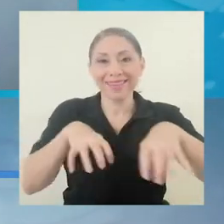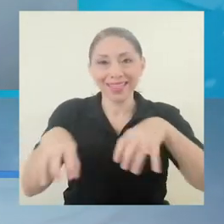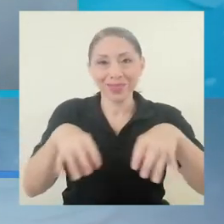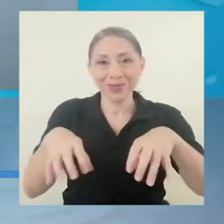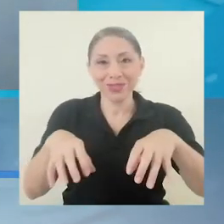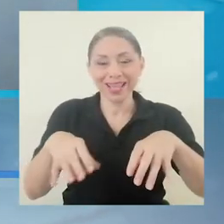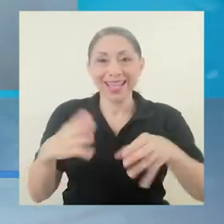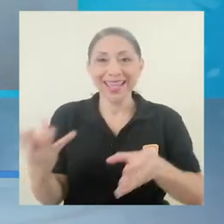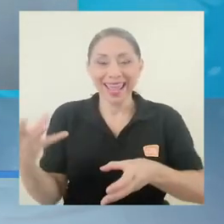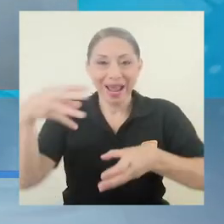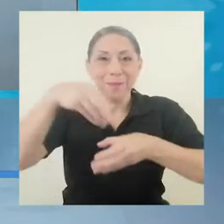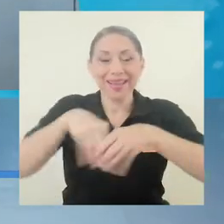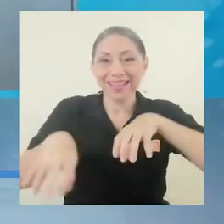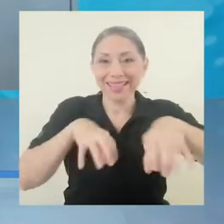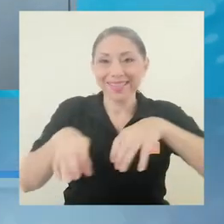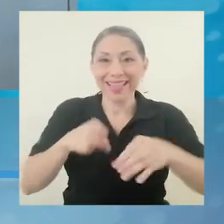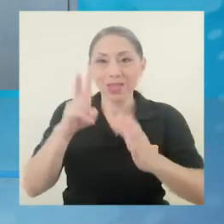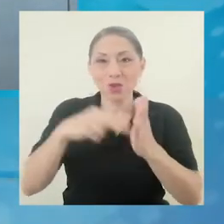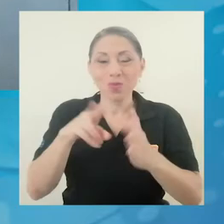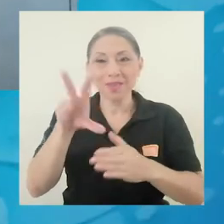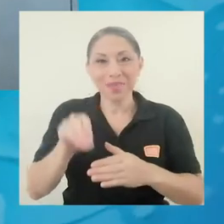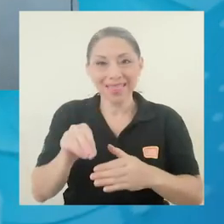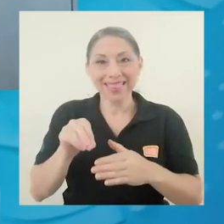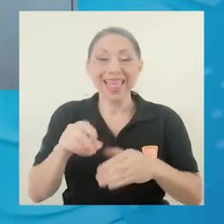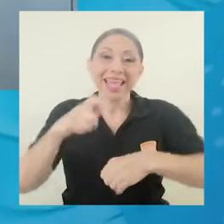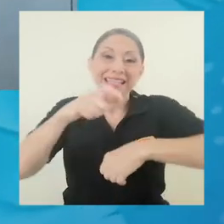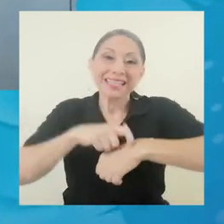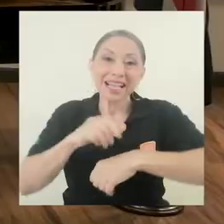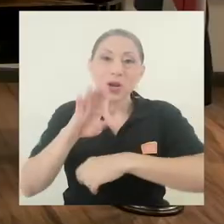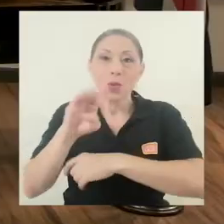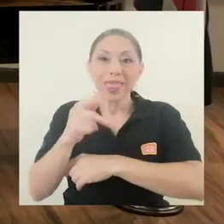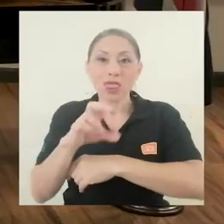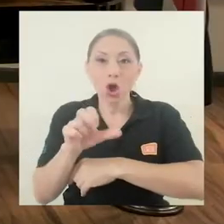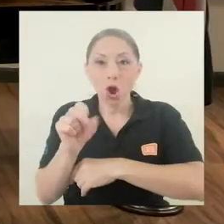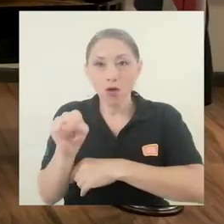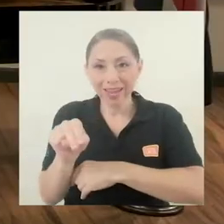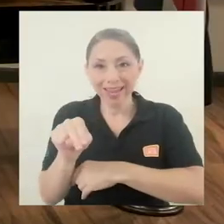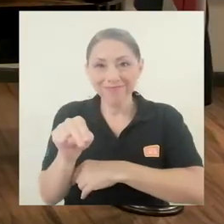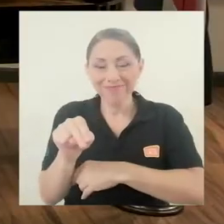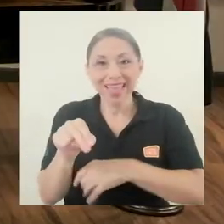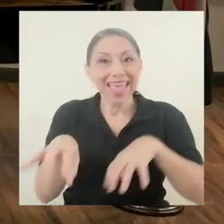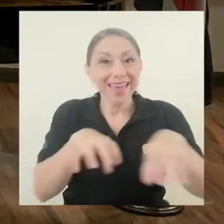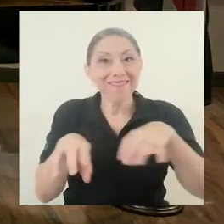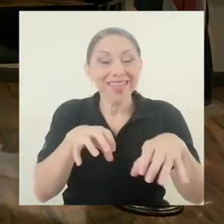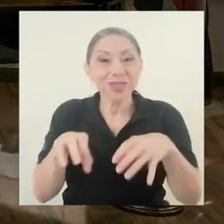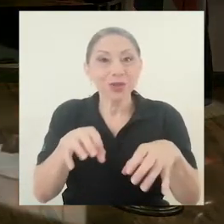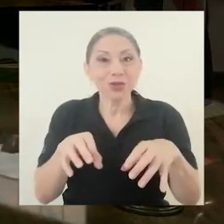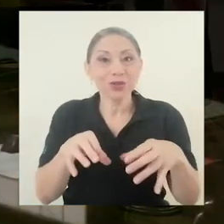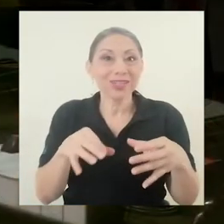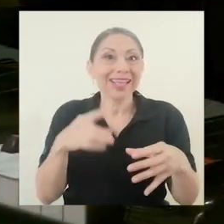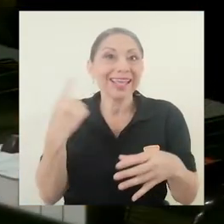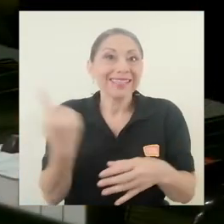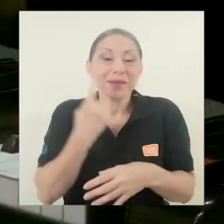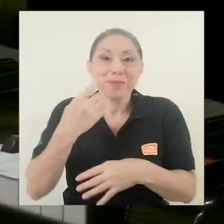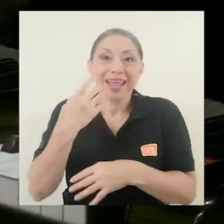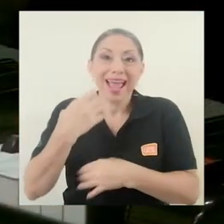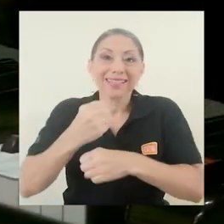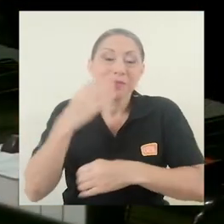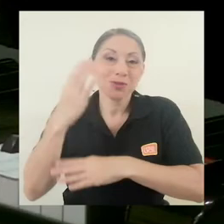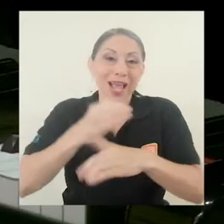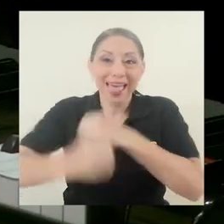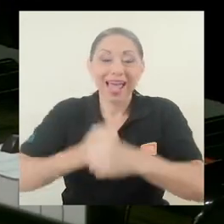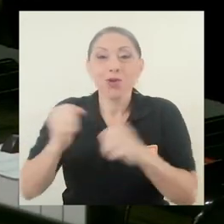parte de nuestra temporada 2020, del ciclo Beethoven, eventos anuales que realizamos con los ensambles de la escuela